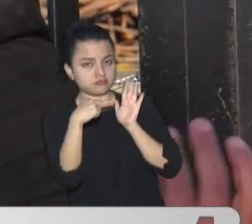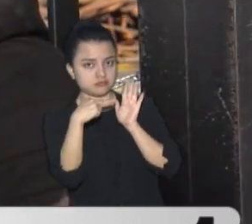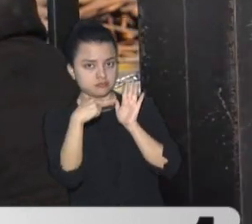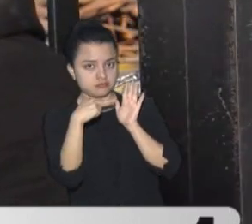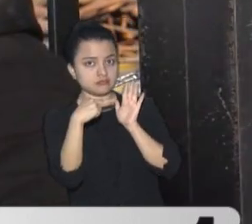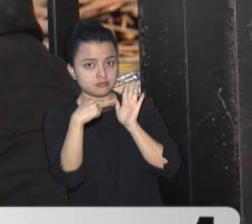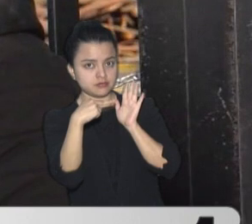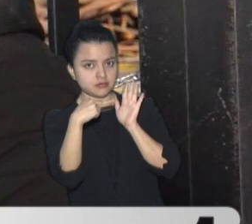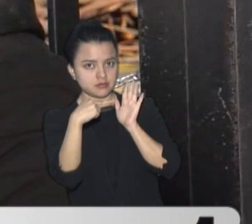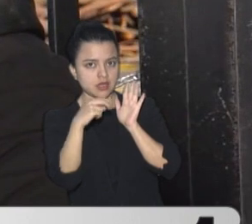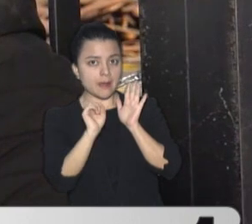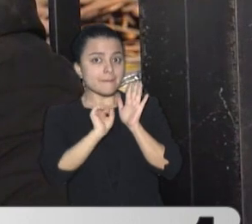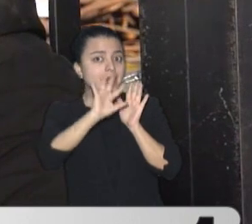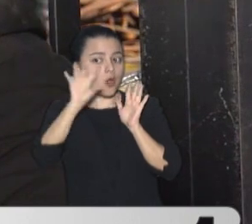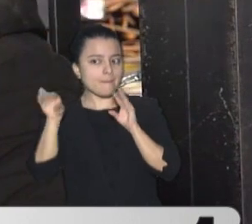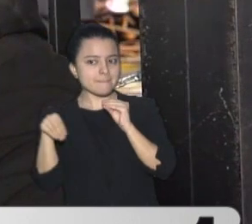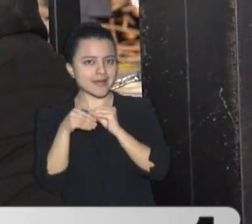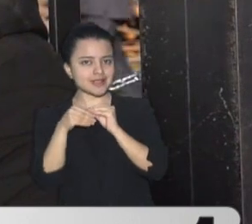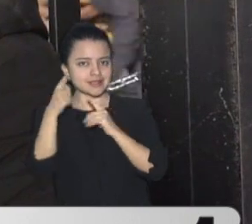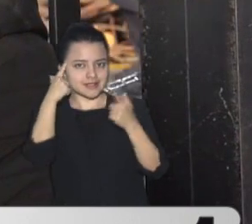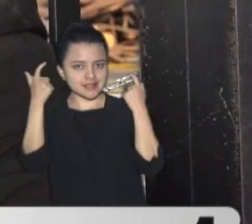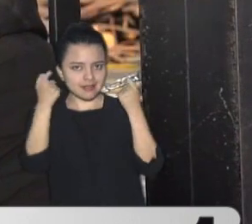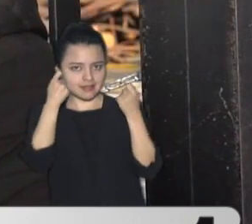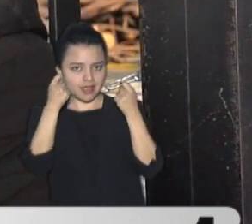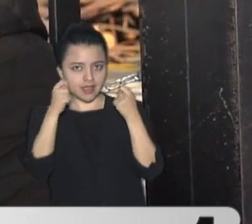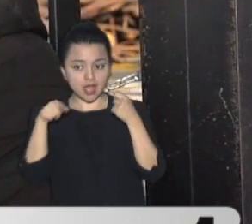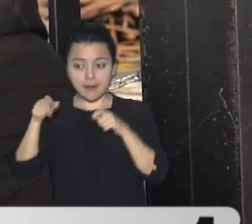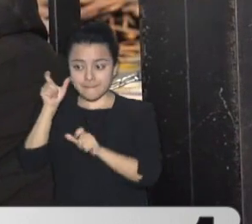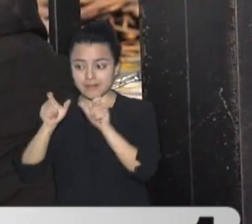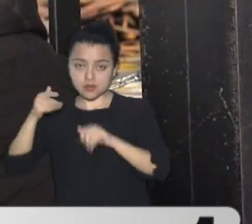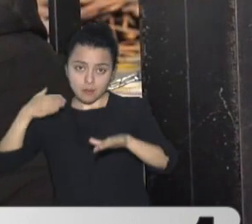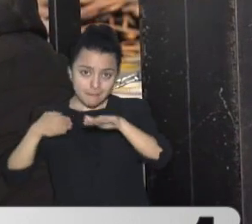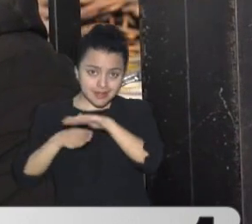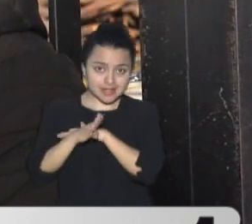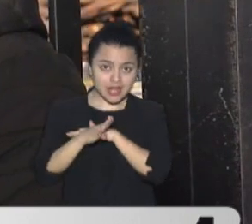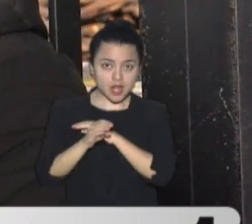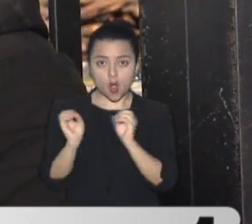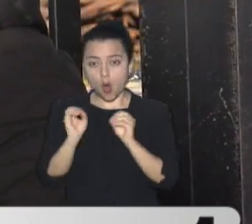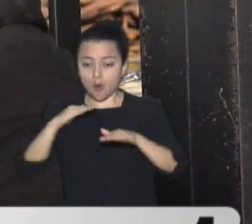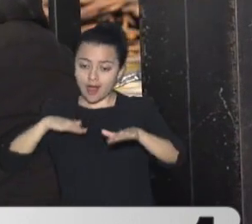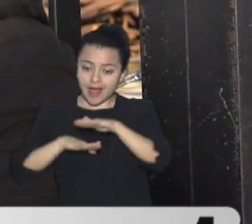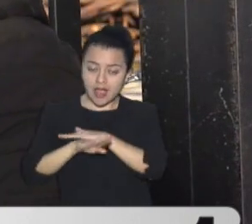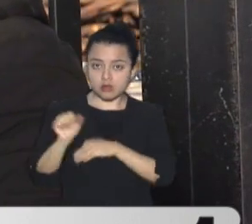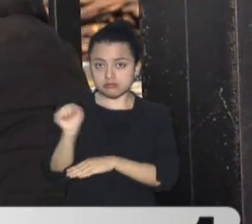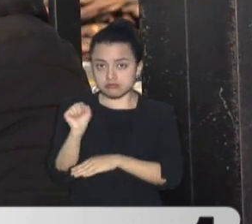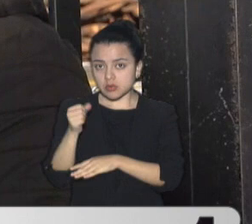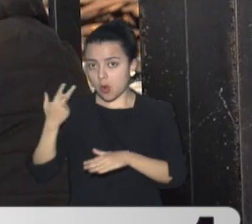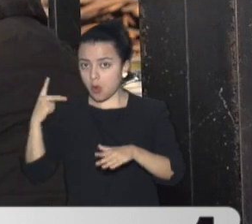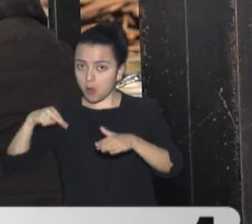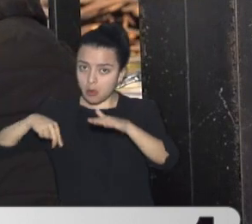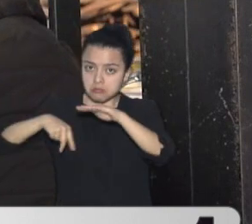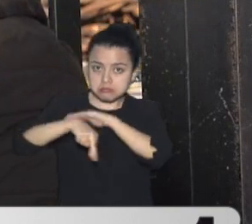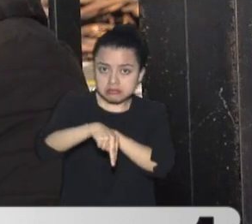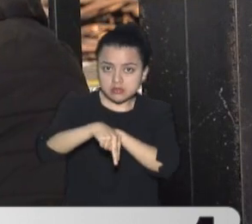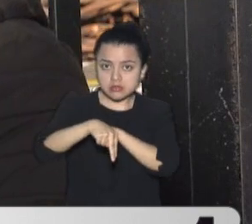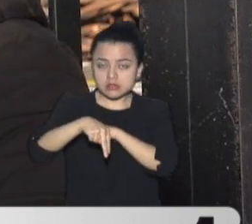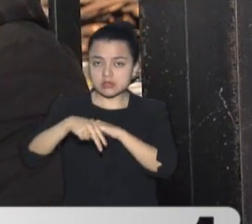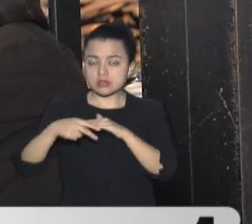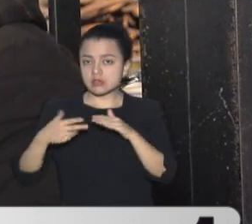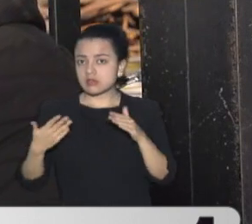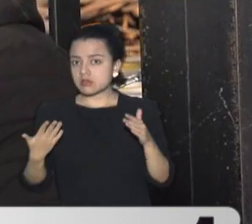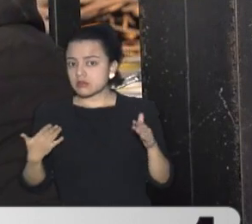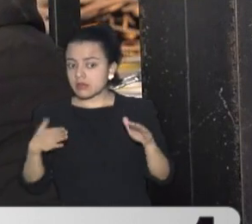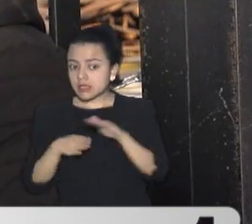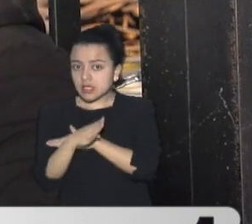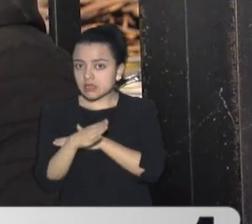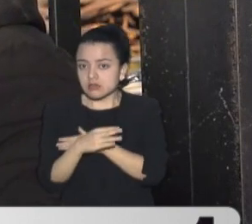entrada Y salida De vehículos Del parqueadero De los funcionarios Del ministerio Porque ya Han pasado